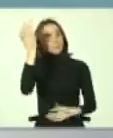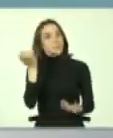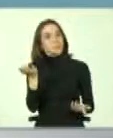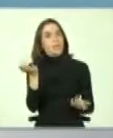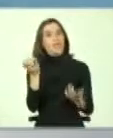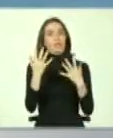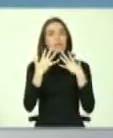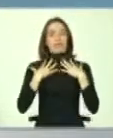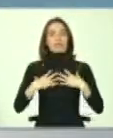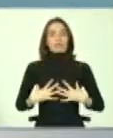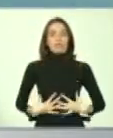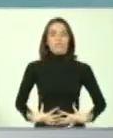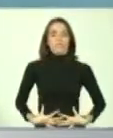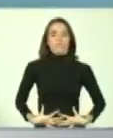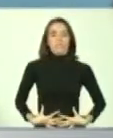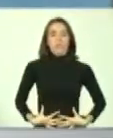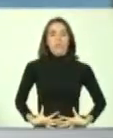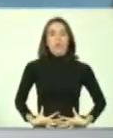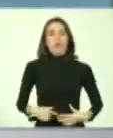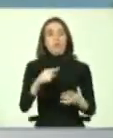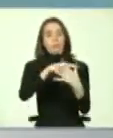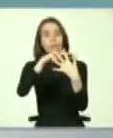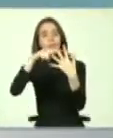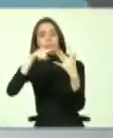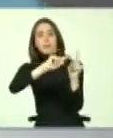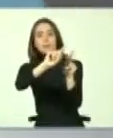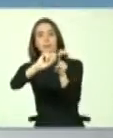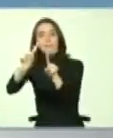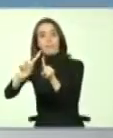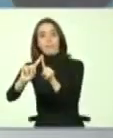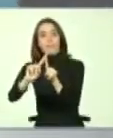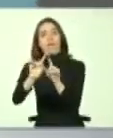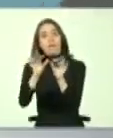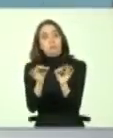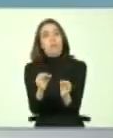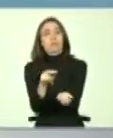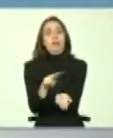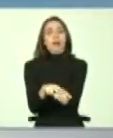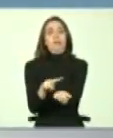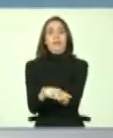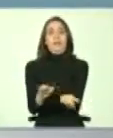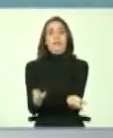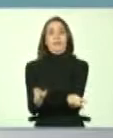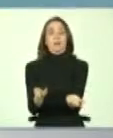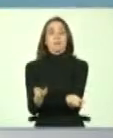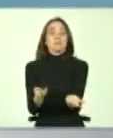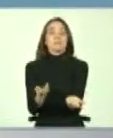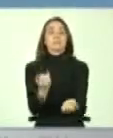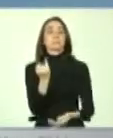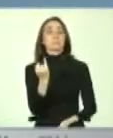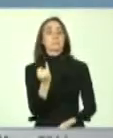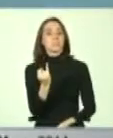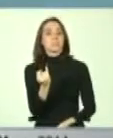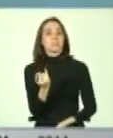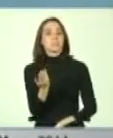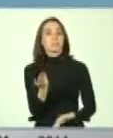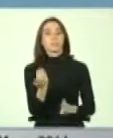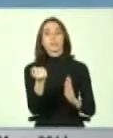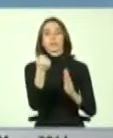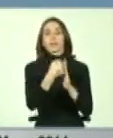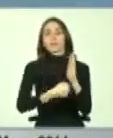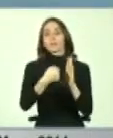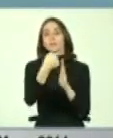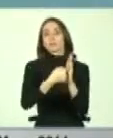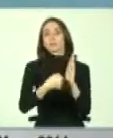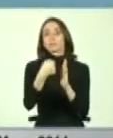punto de vista físico, constituyen un dato de realidad. Y sí, por tanto, la lucha por